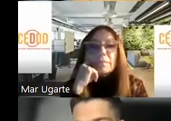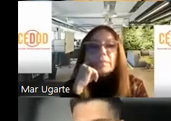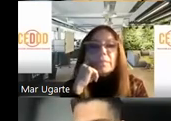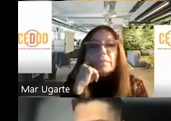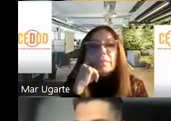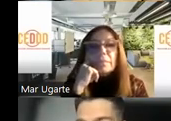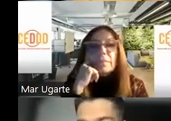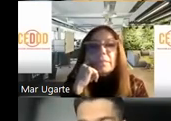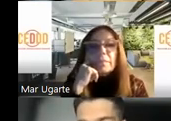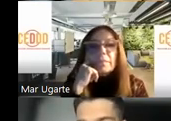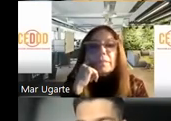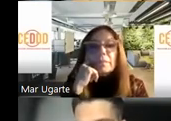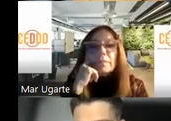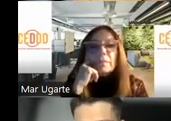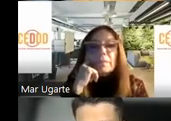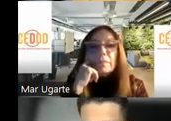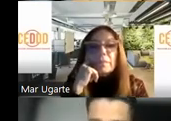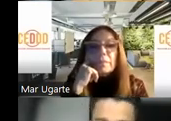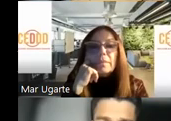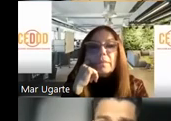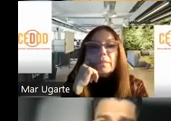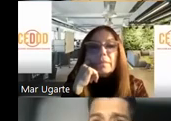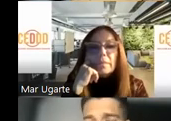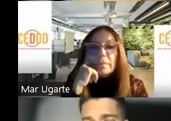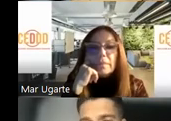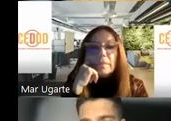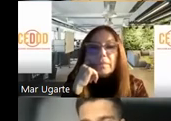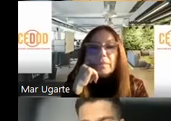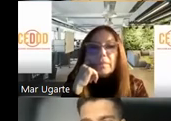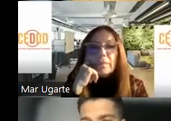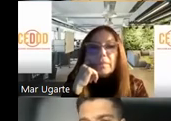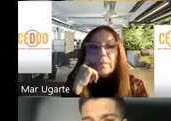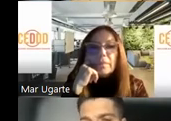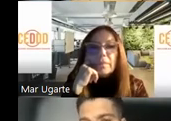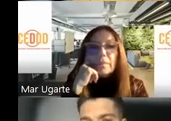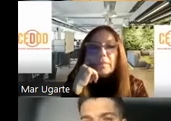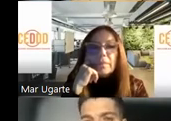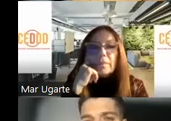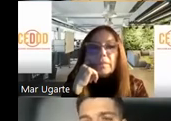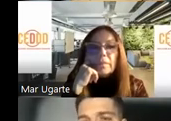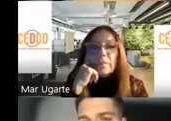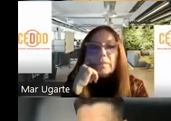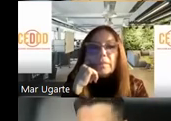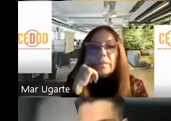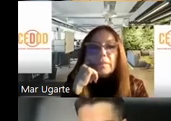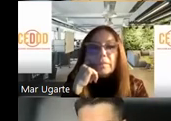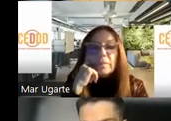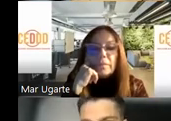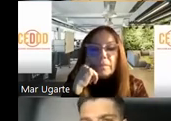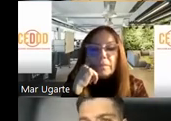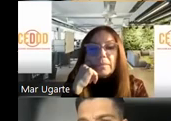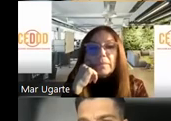propósitos ahí que se suman. Así que si os parece, voy a escalonarla en 4 o 5 apartados, voy